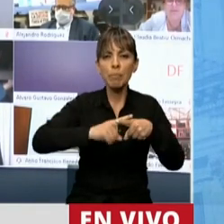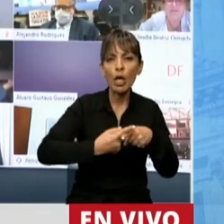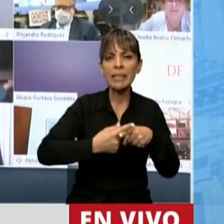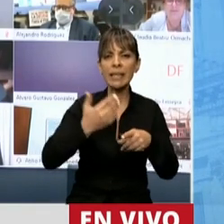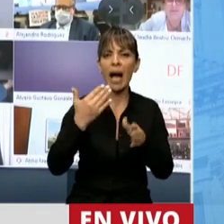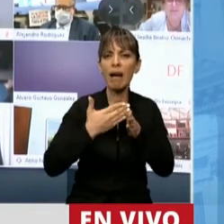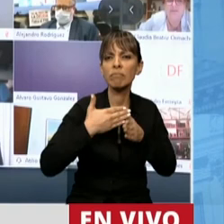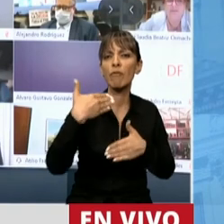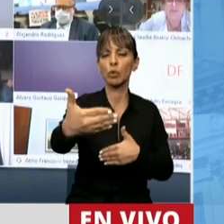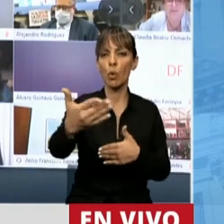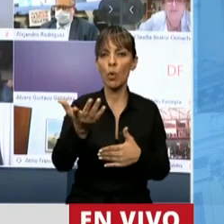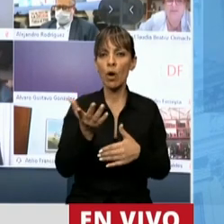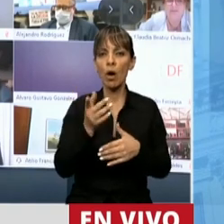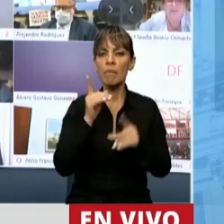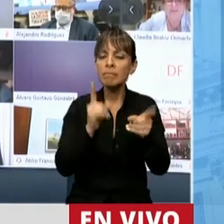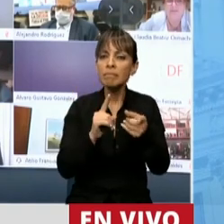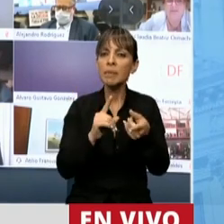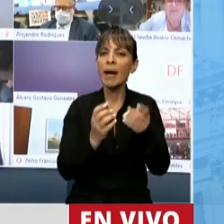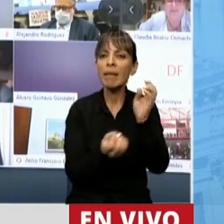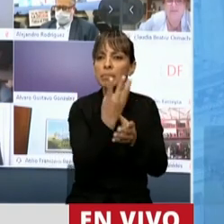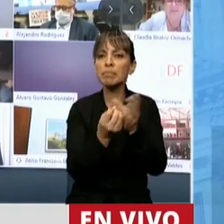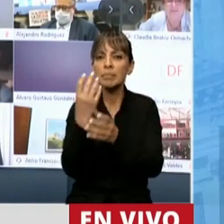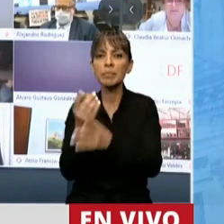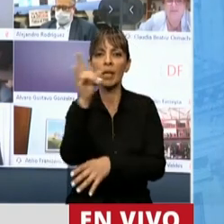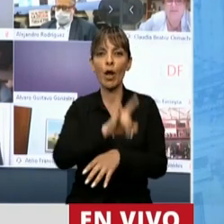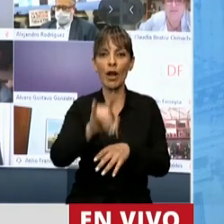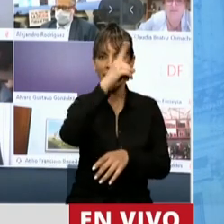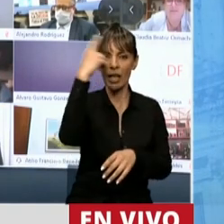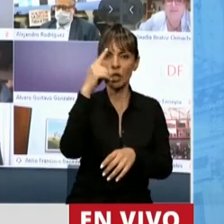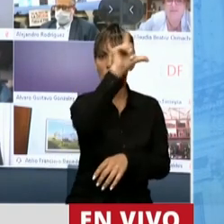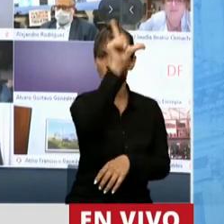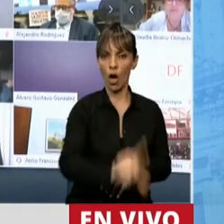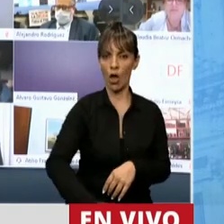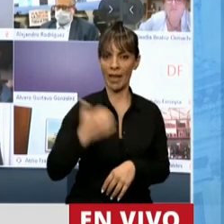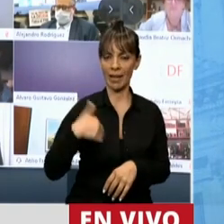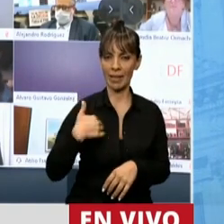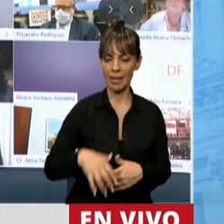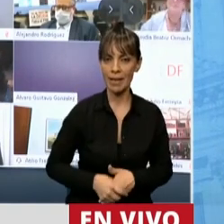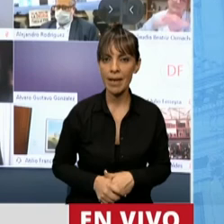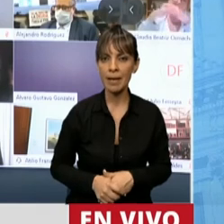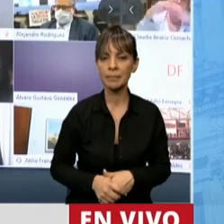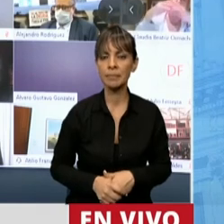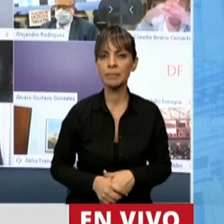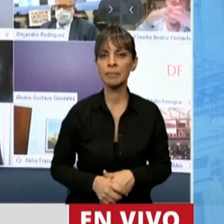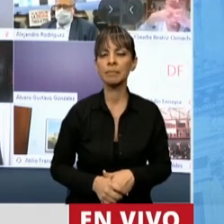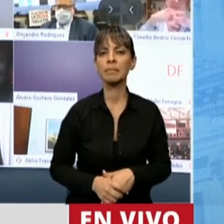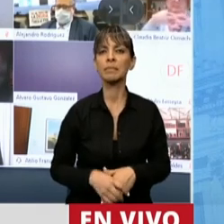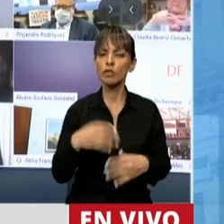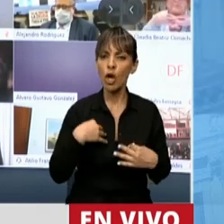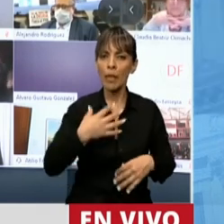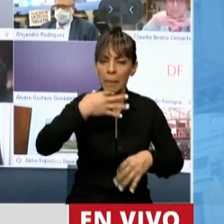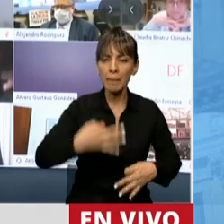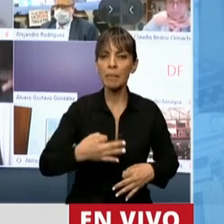que fue representada en la creación de universidades nacionales a lo largo y ancho del país. Y no hay mayor